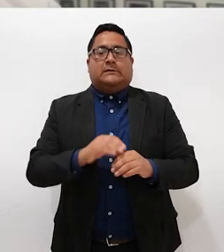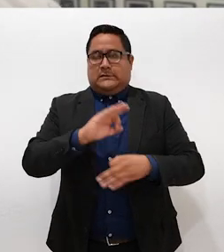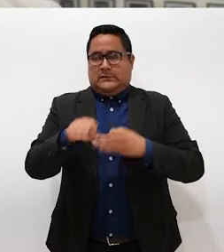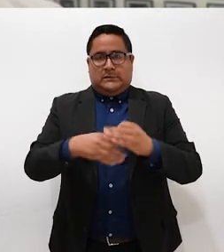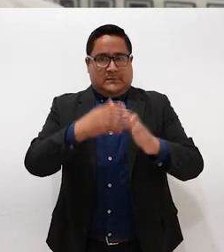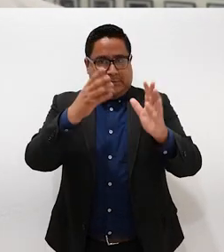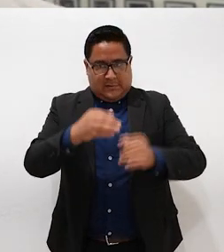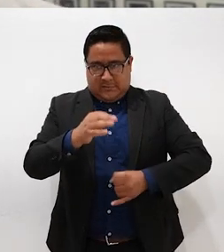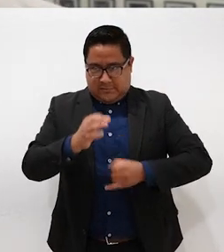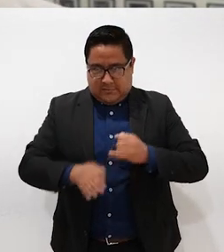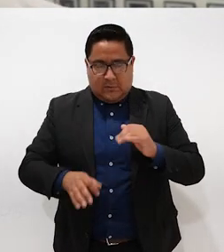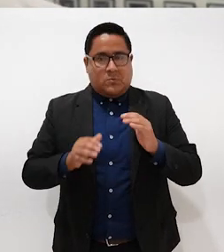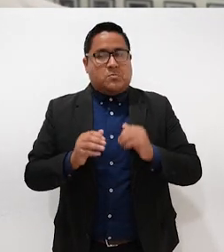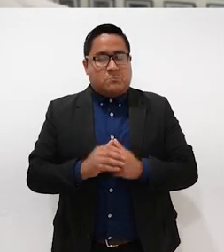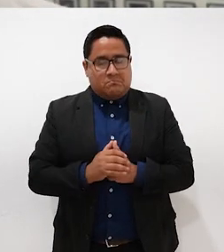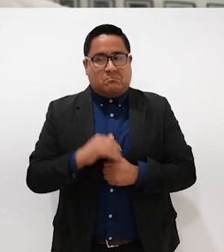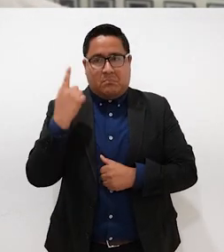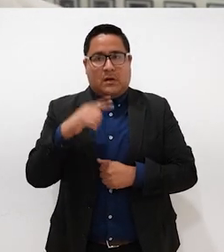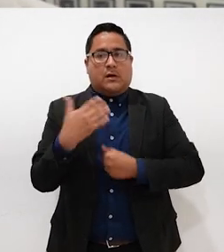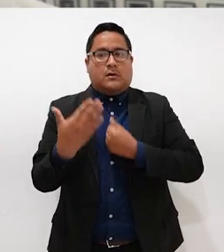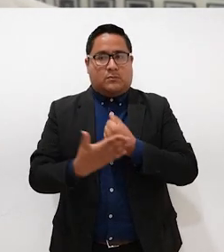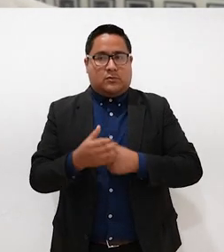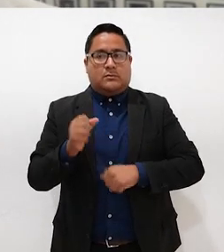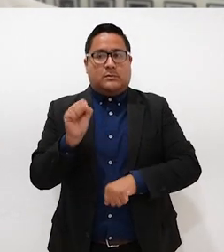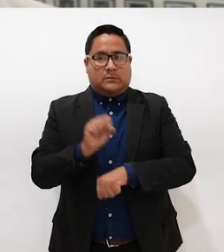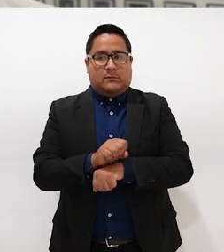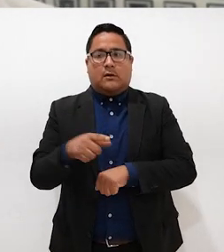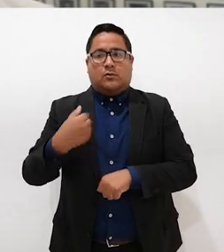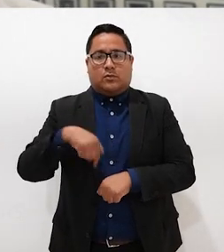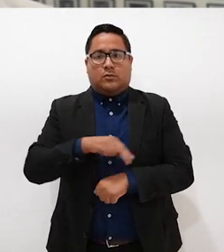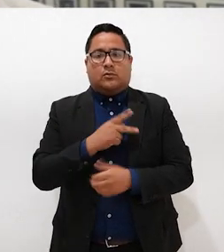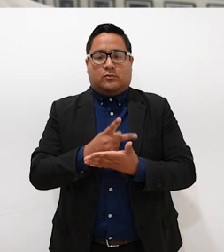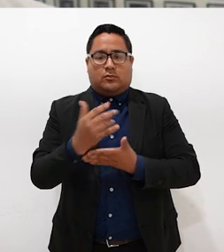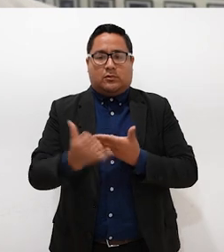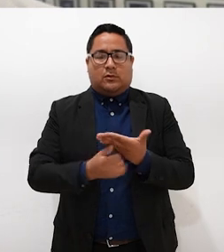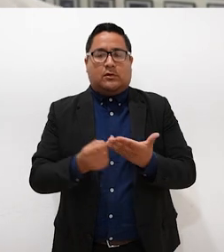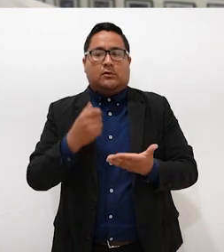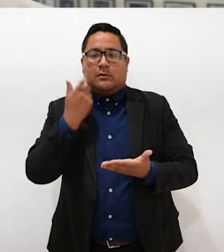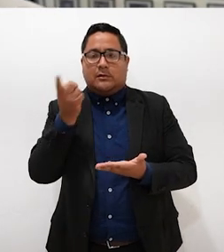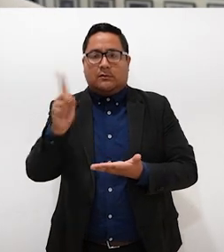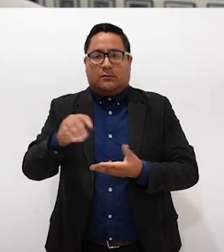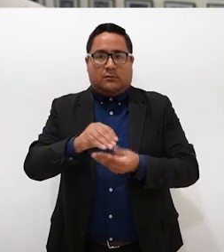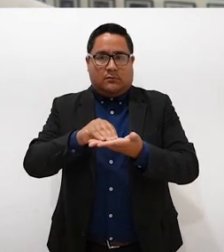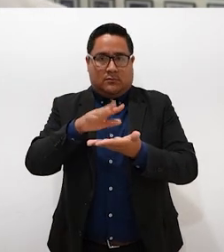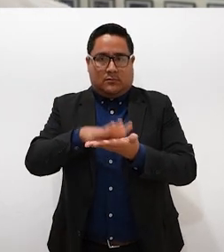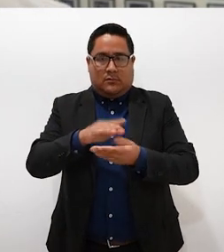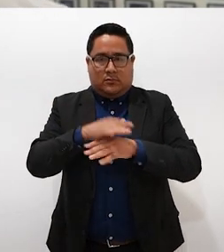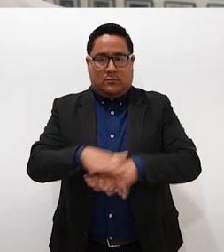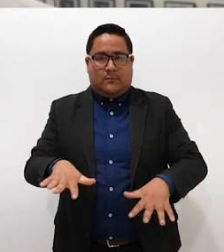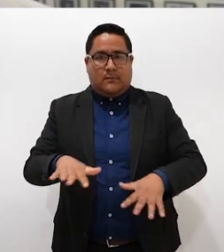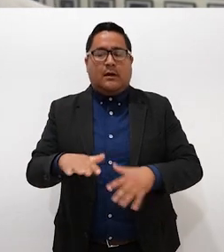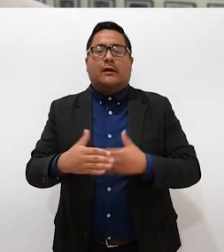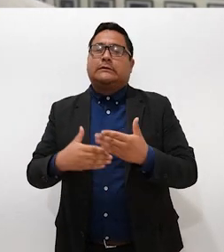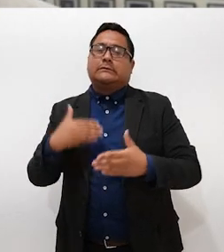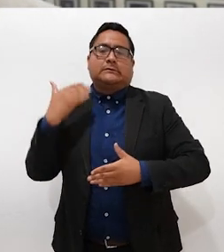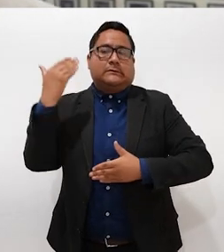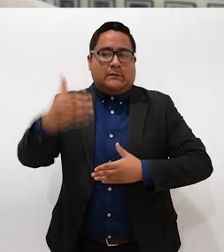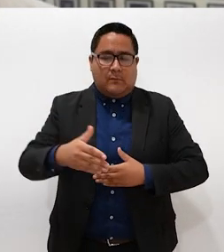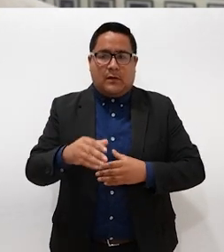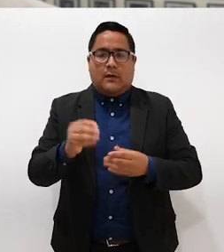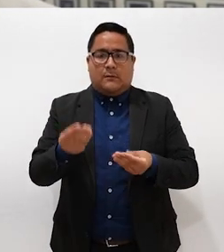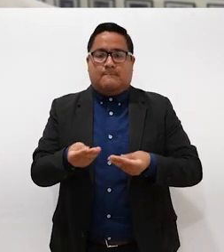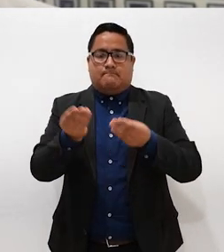para que tengamos la próxima semana un proyecto de dictamen y en la subsecuente estaríamos prácticamente ya